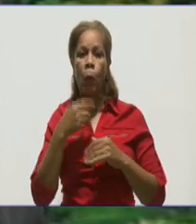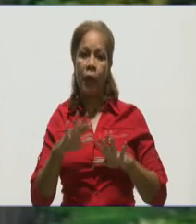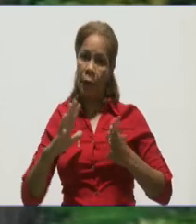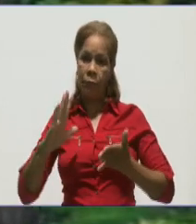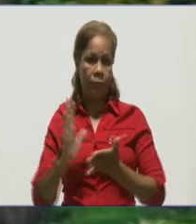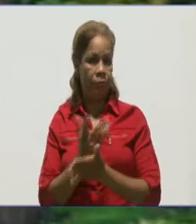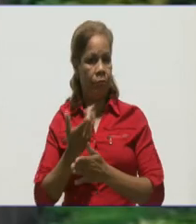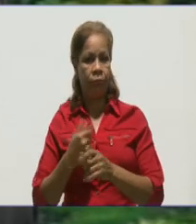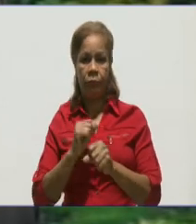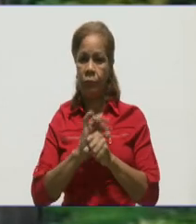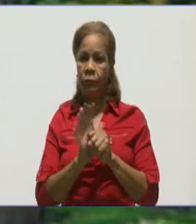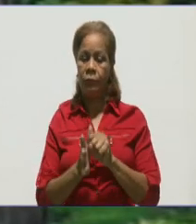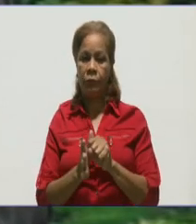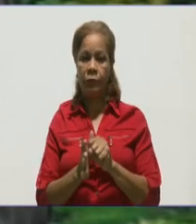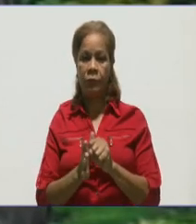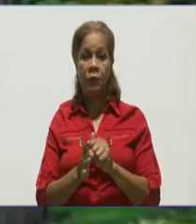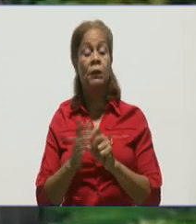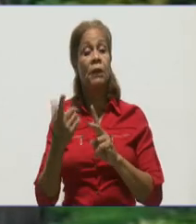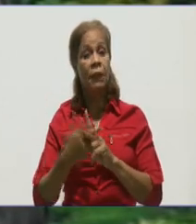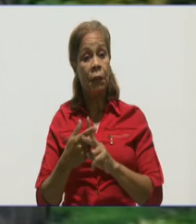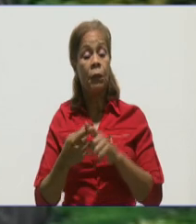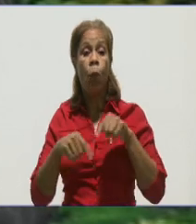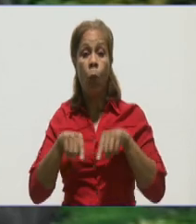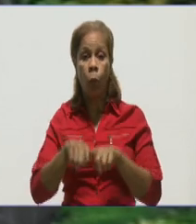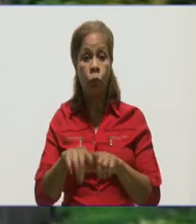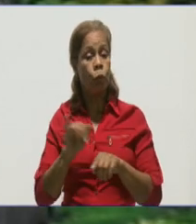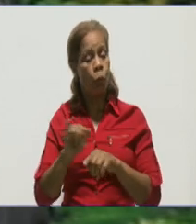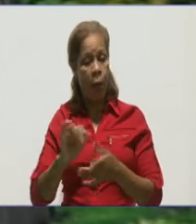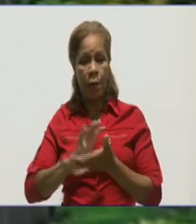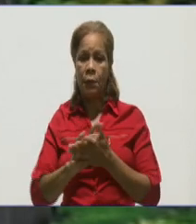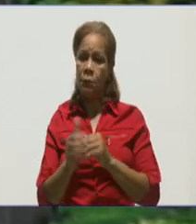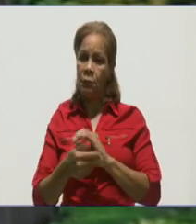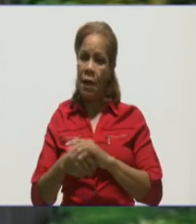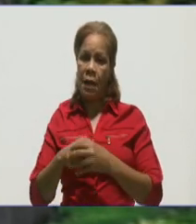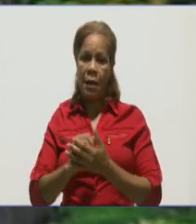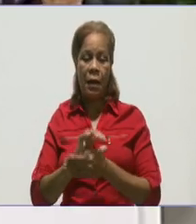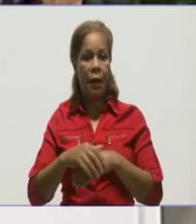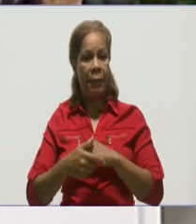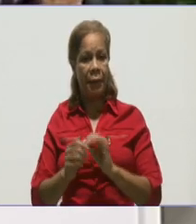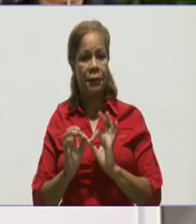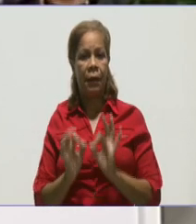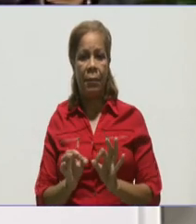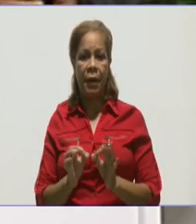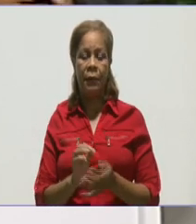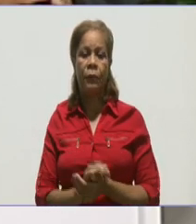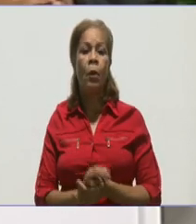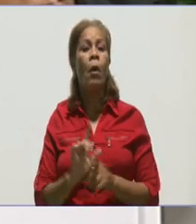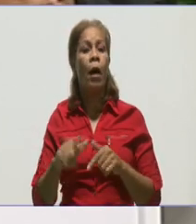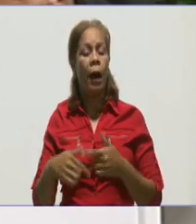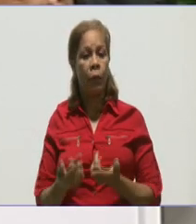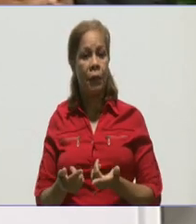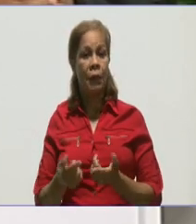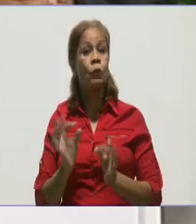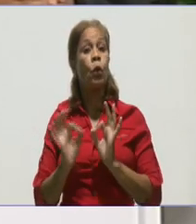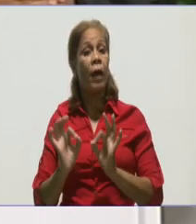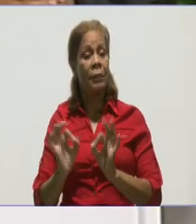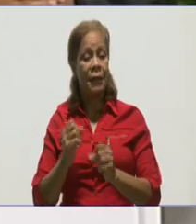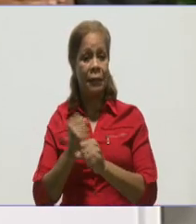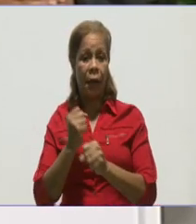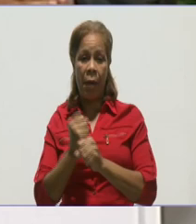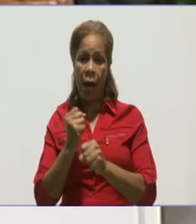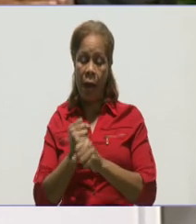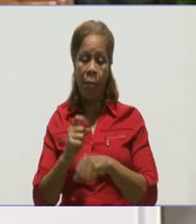-19 unido a la desinfección de las manos, porque cierto es que aunque se trabaja en los candidatos vacunales que desarrollan